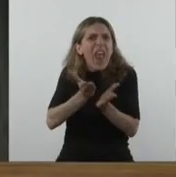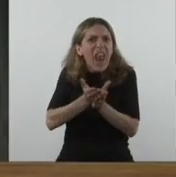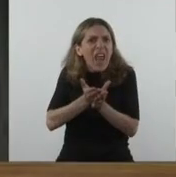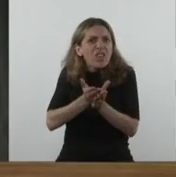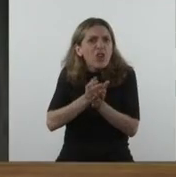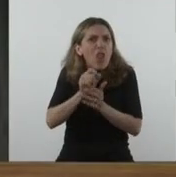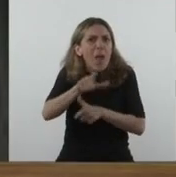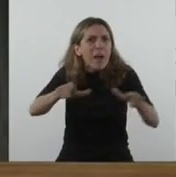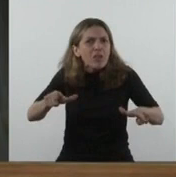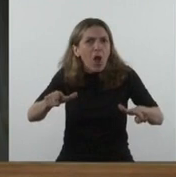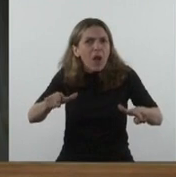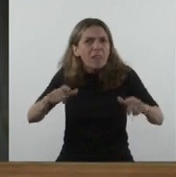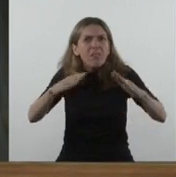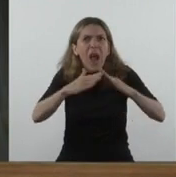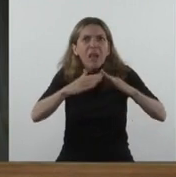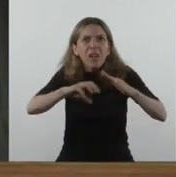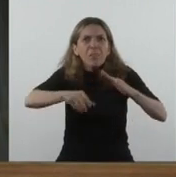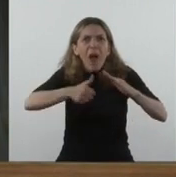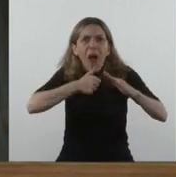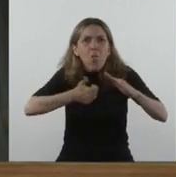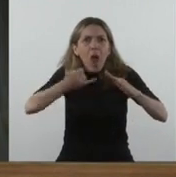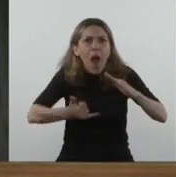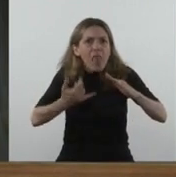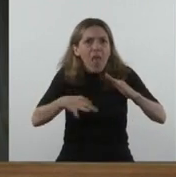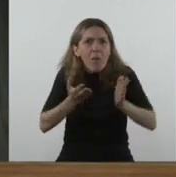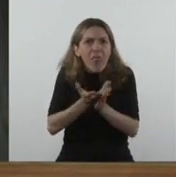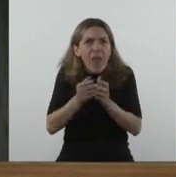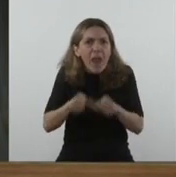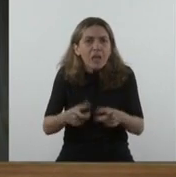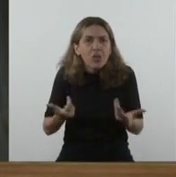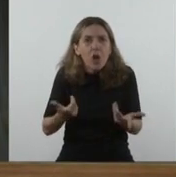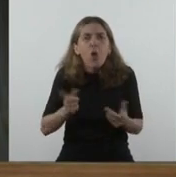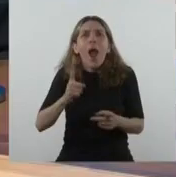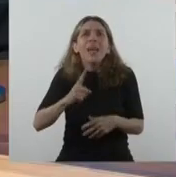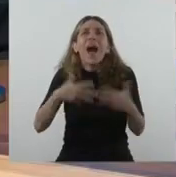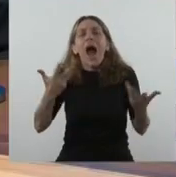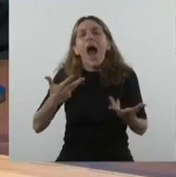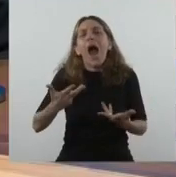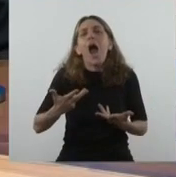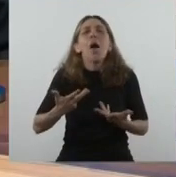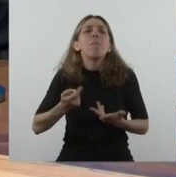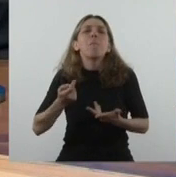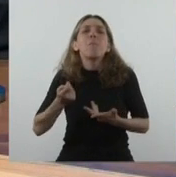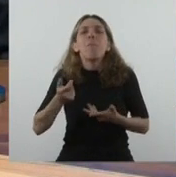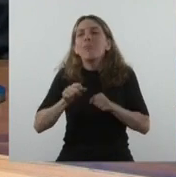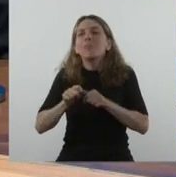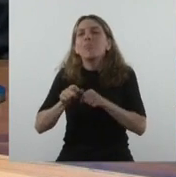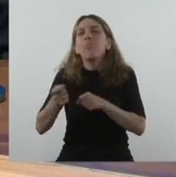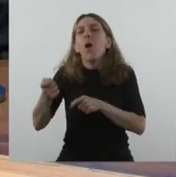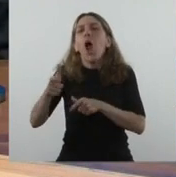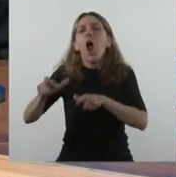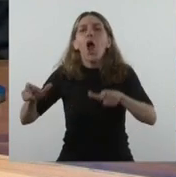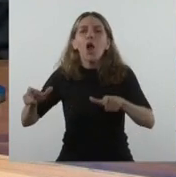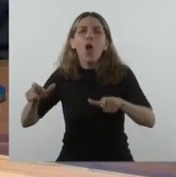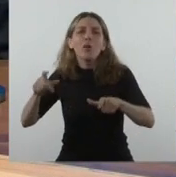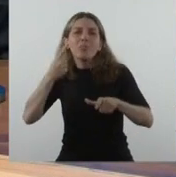al agua. No debería ser un privilegio y mucho menos un privilegio de pocos y tendríamos